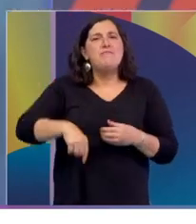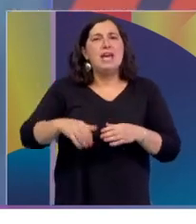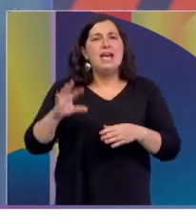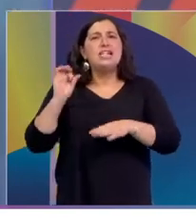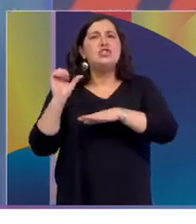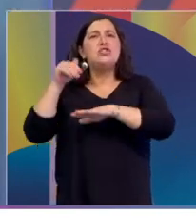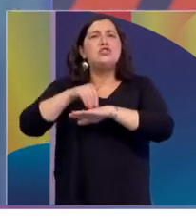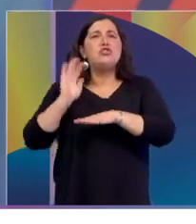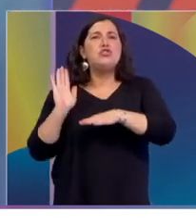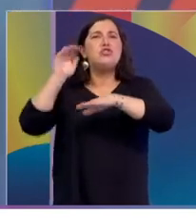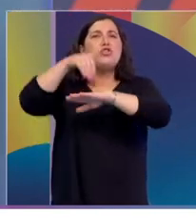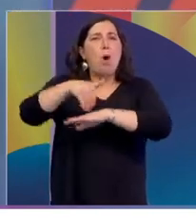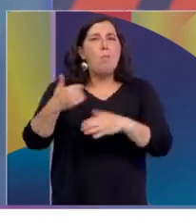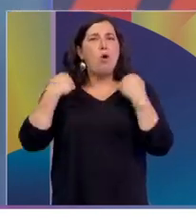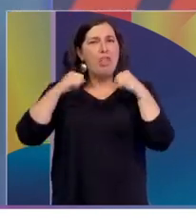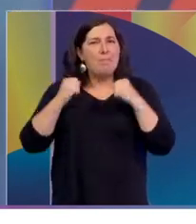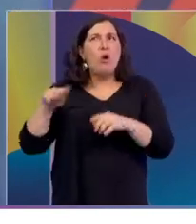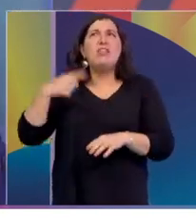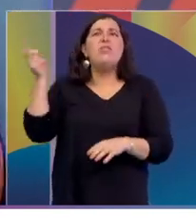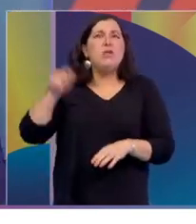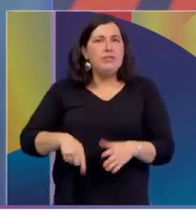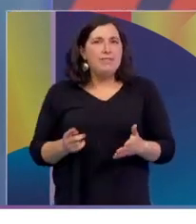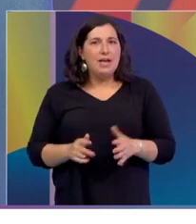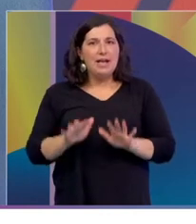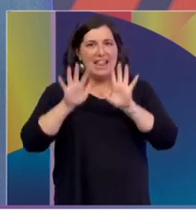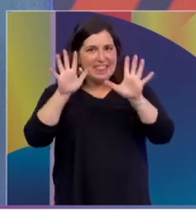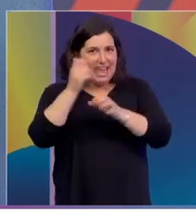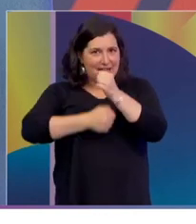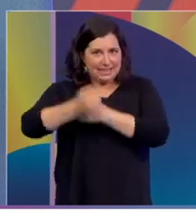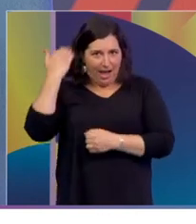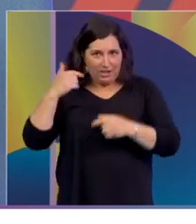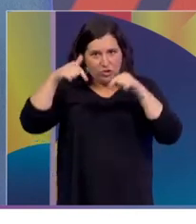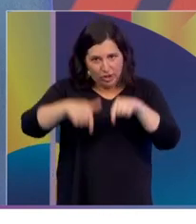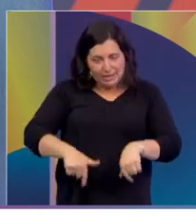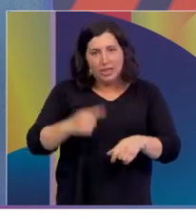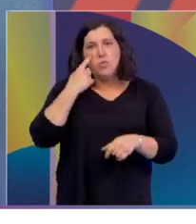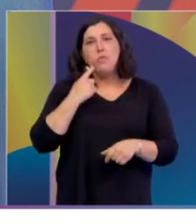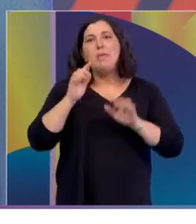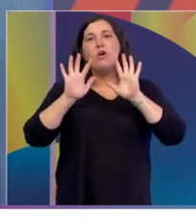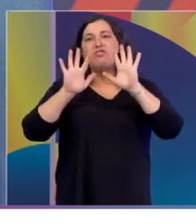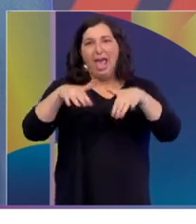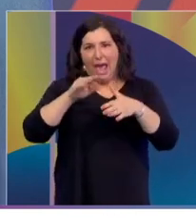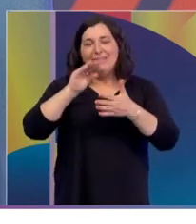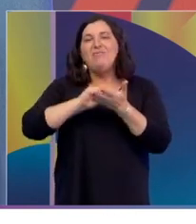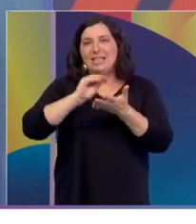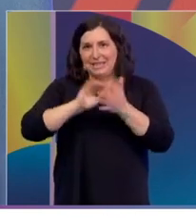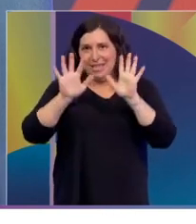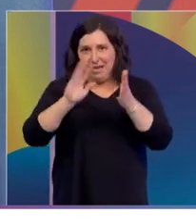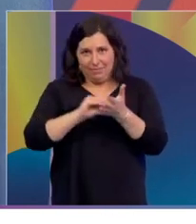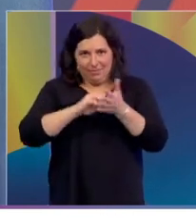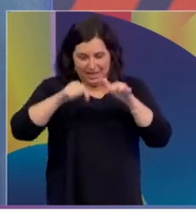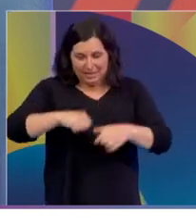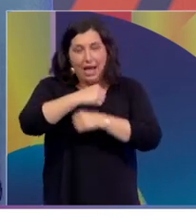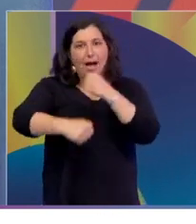Bueno, nosotros empezamos con el proyecto hace 10 años. Este es el décimo año que estamos. Y surge